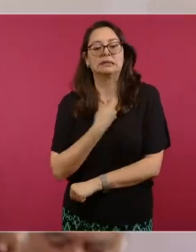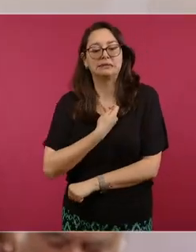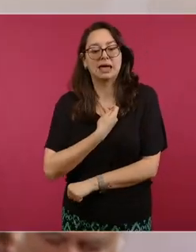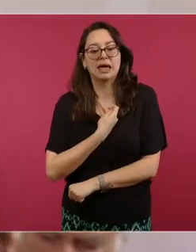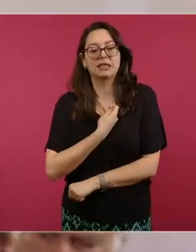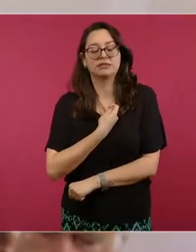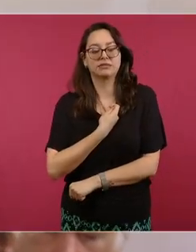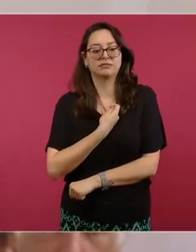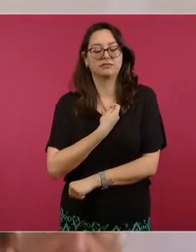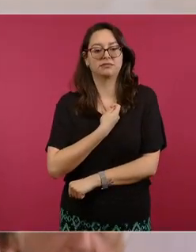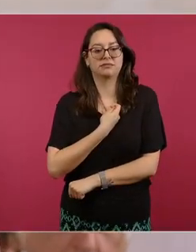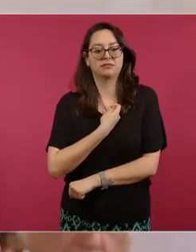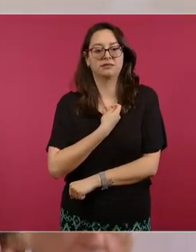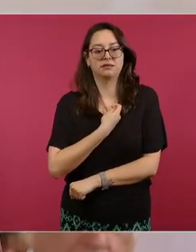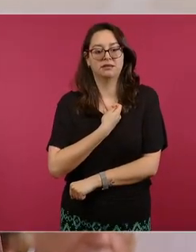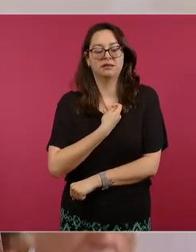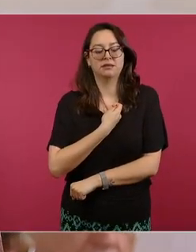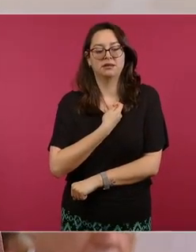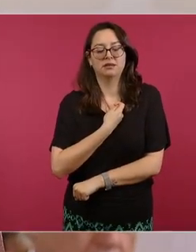y es lo que